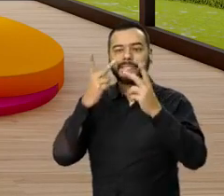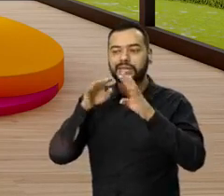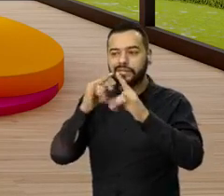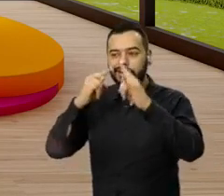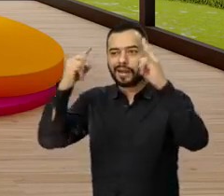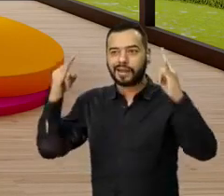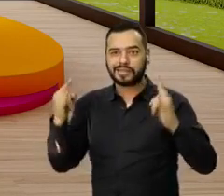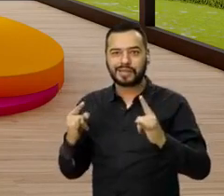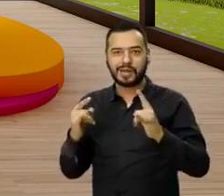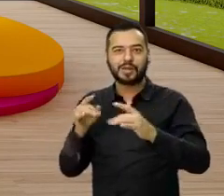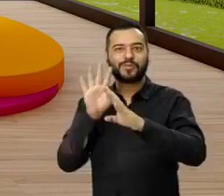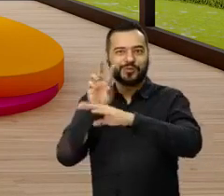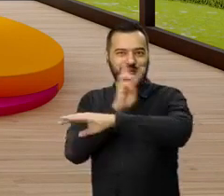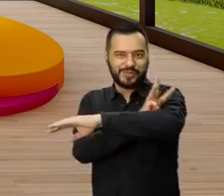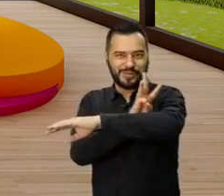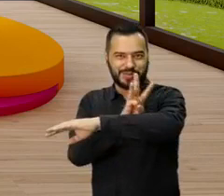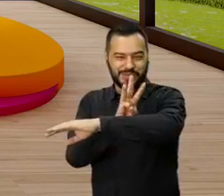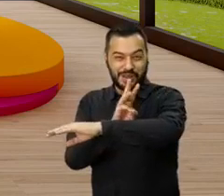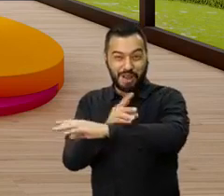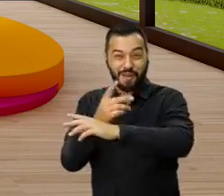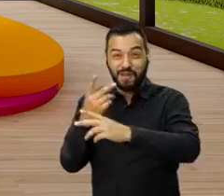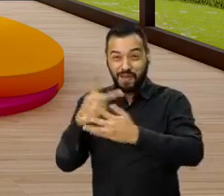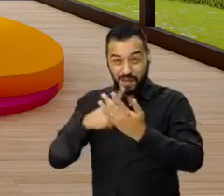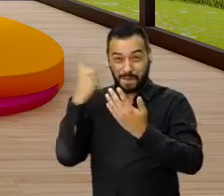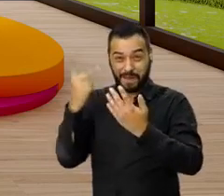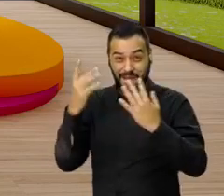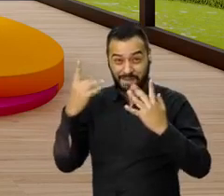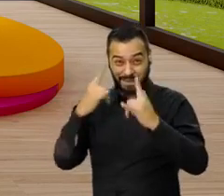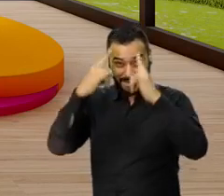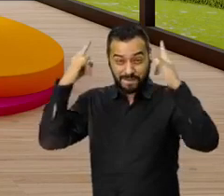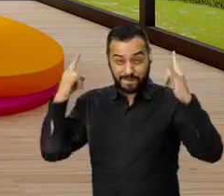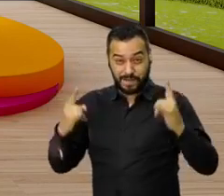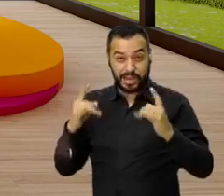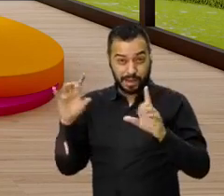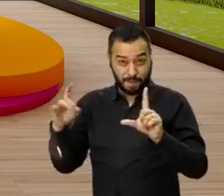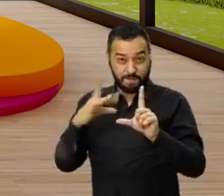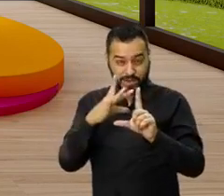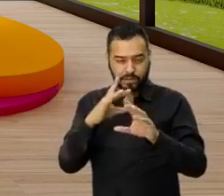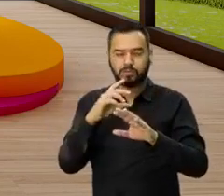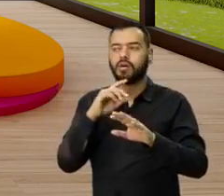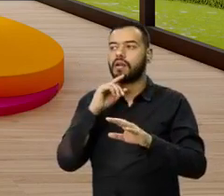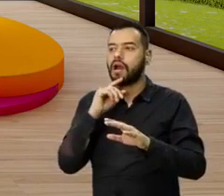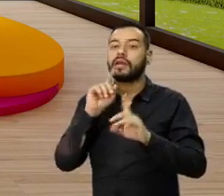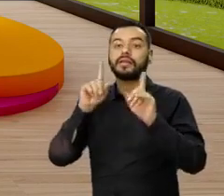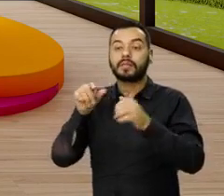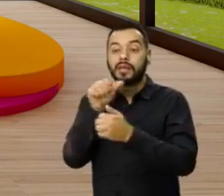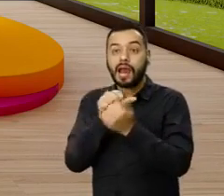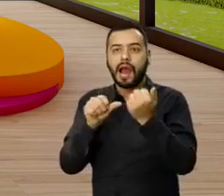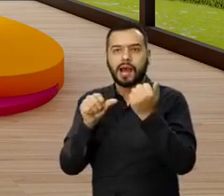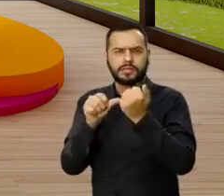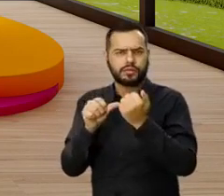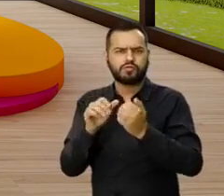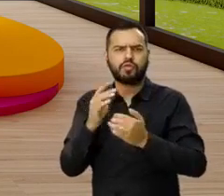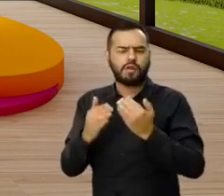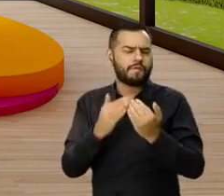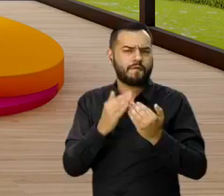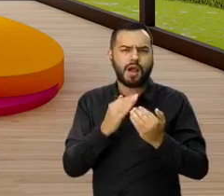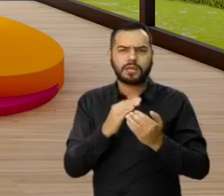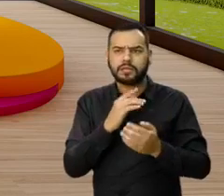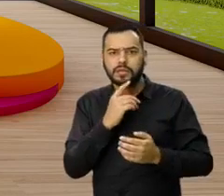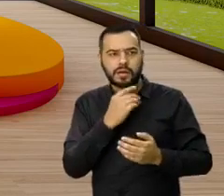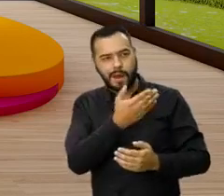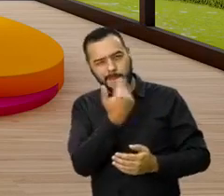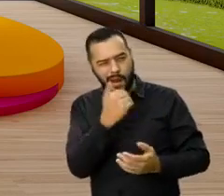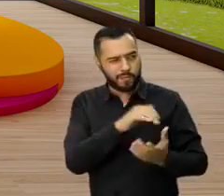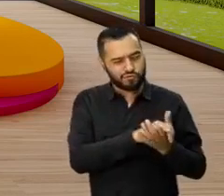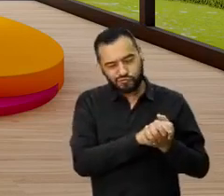en nuestra plataforma, en la feria virtual, porque ahí van a estar estos proyectos. Claro, y nuestros asesores están en la facilidad que los vamos a llevar